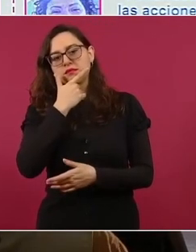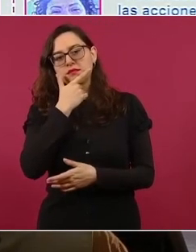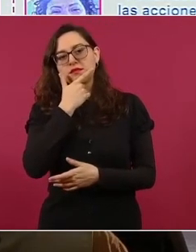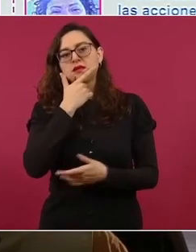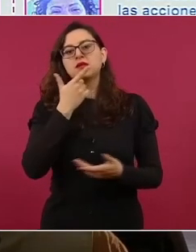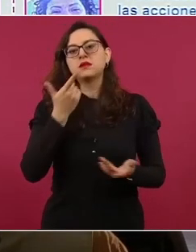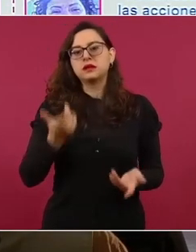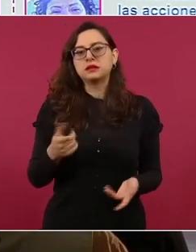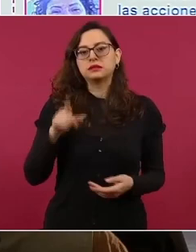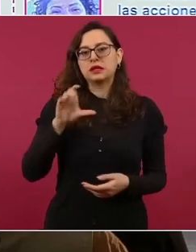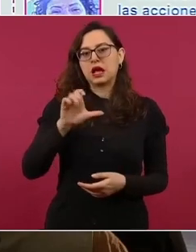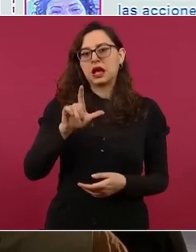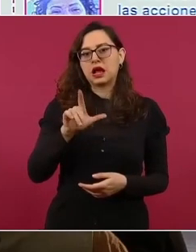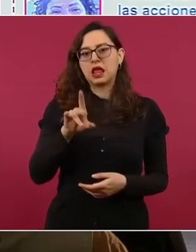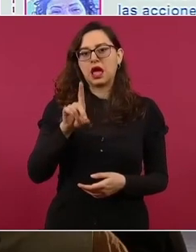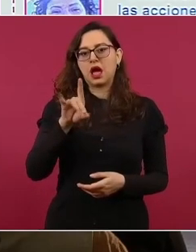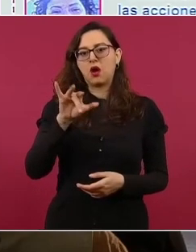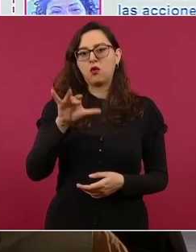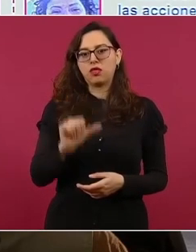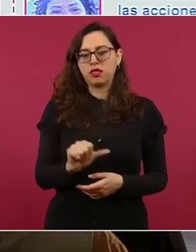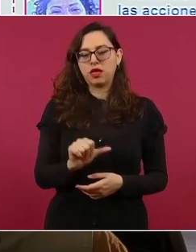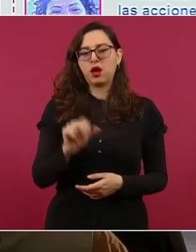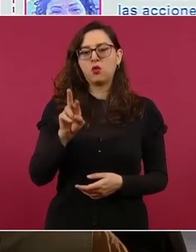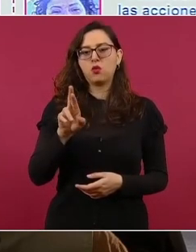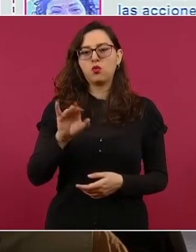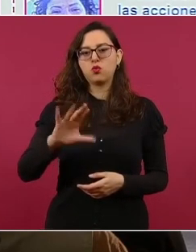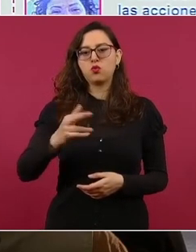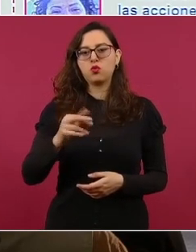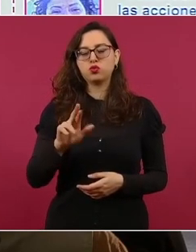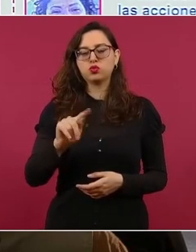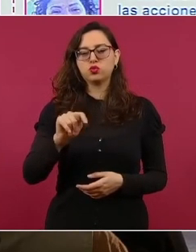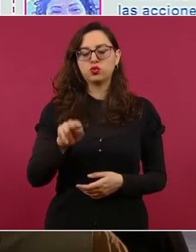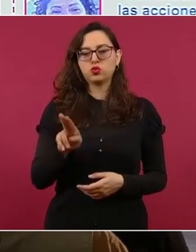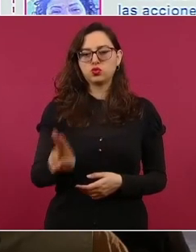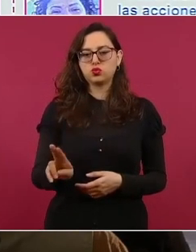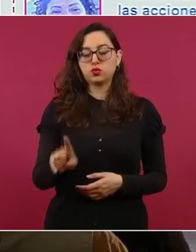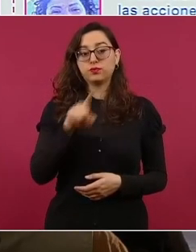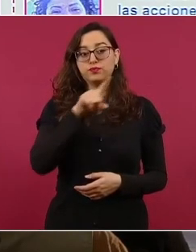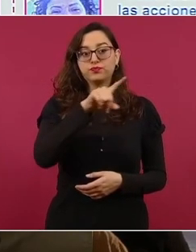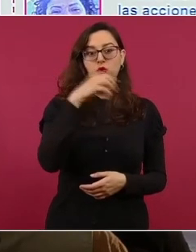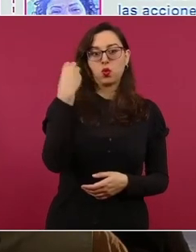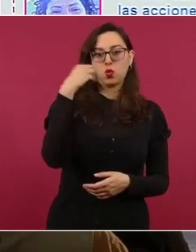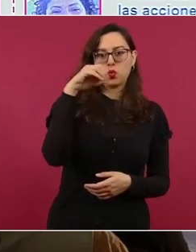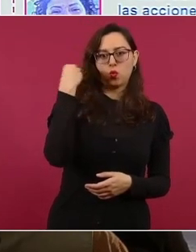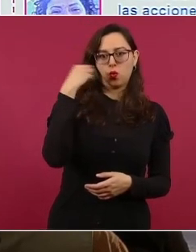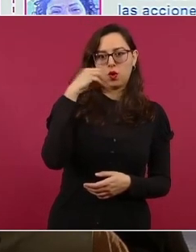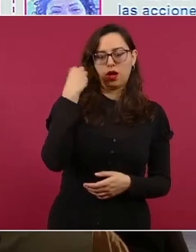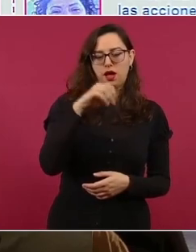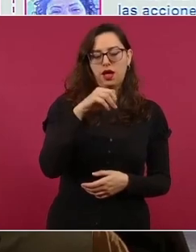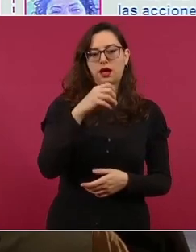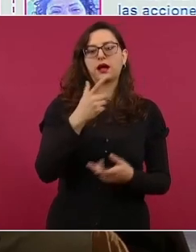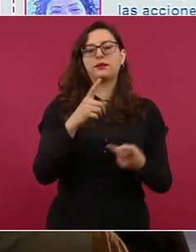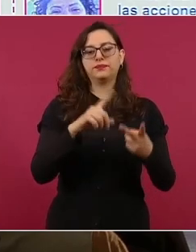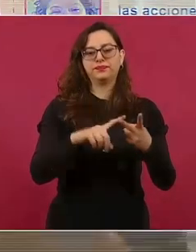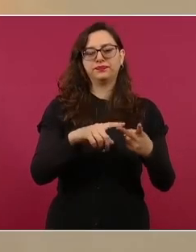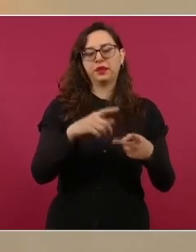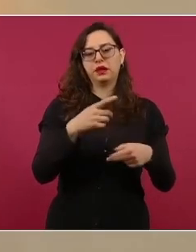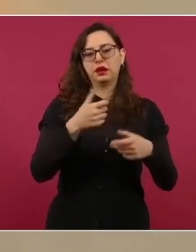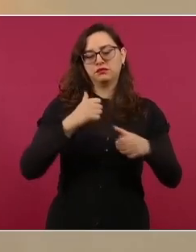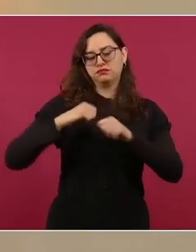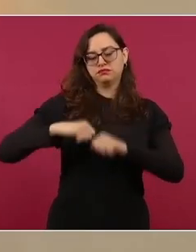investigación que realizó la Fiscalía General de Justicia de Oaxaca y la Coordinación Nacional